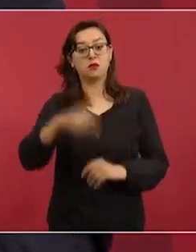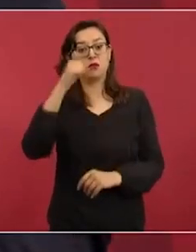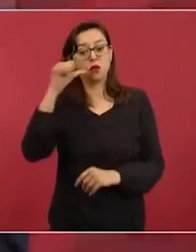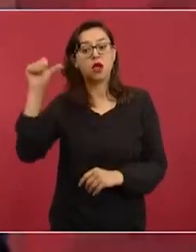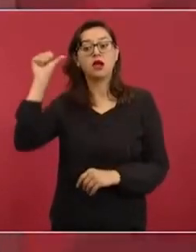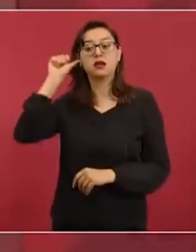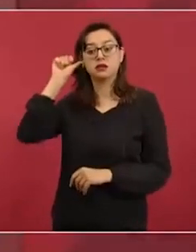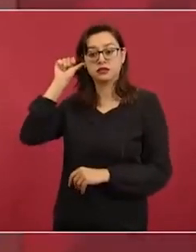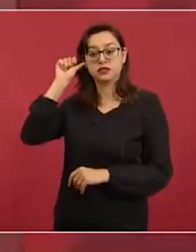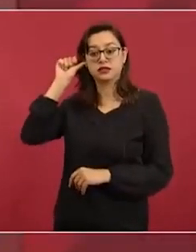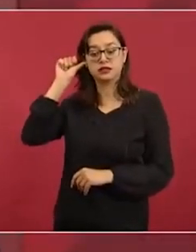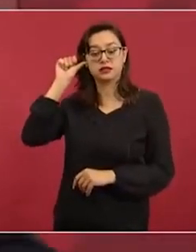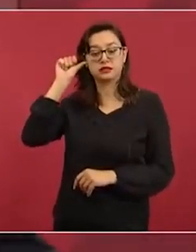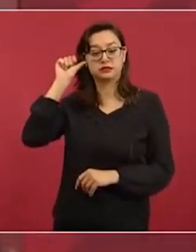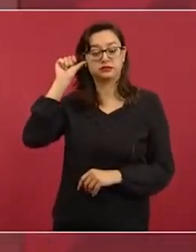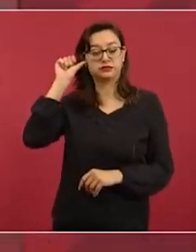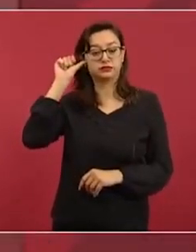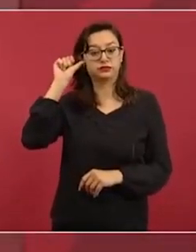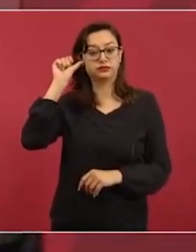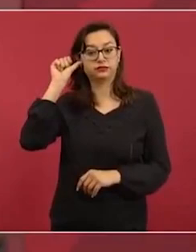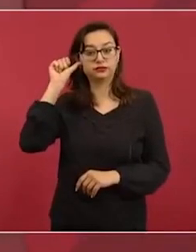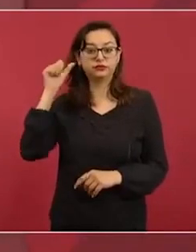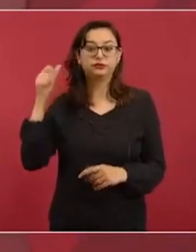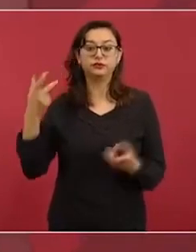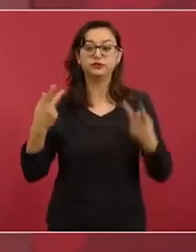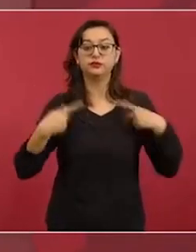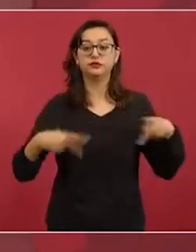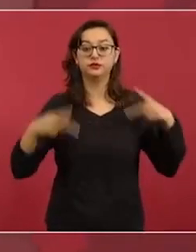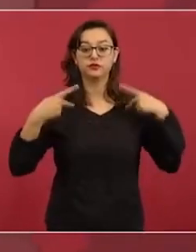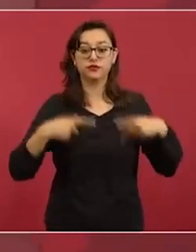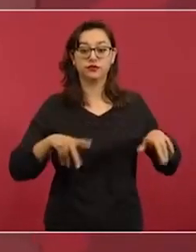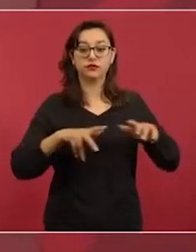salieron a manifestarse